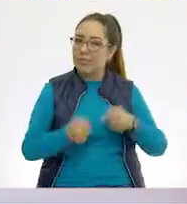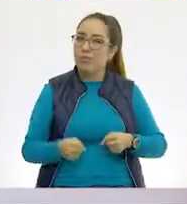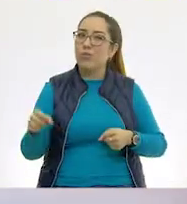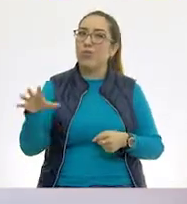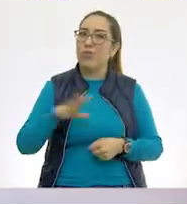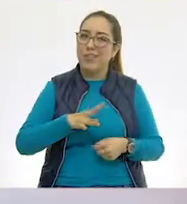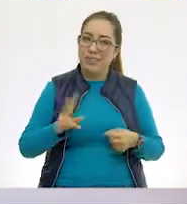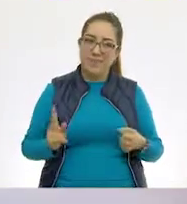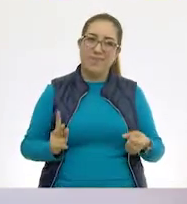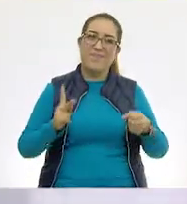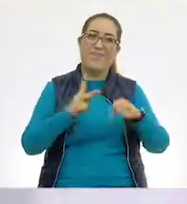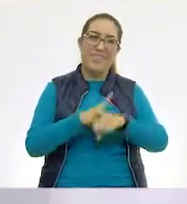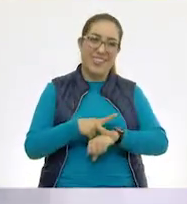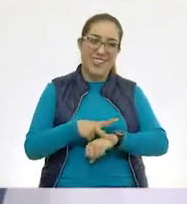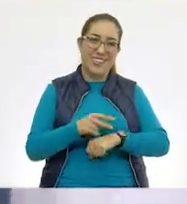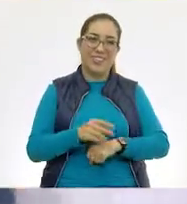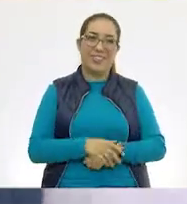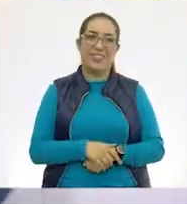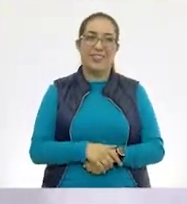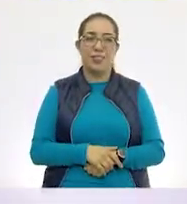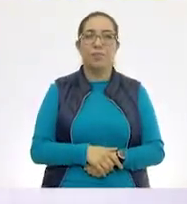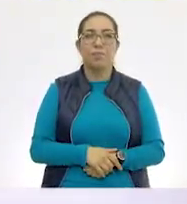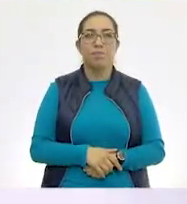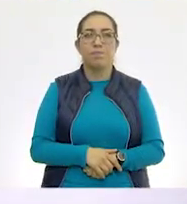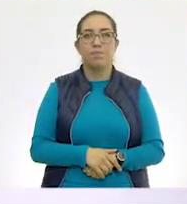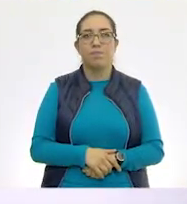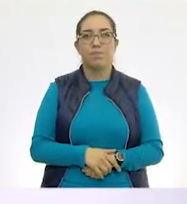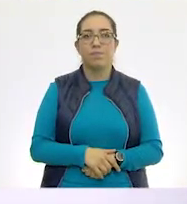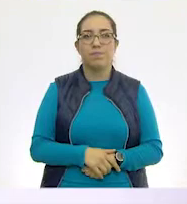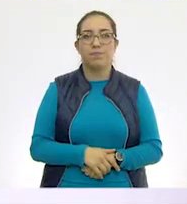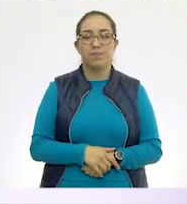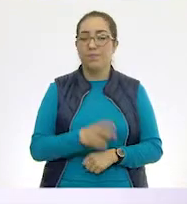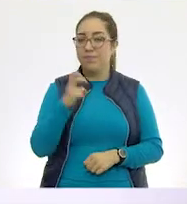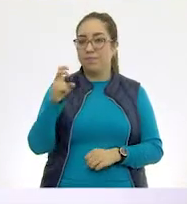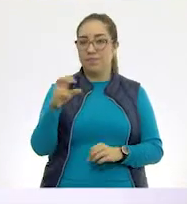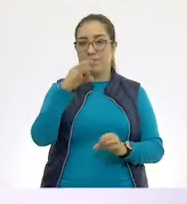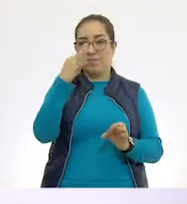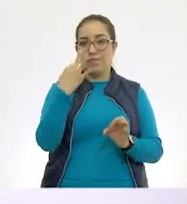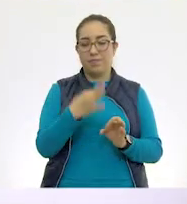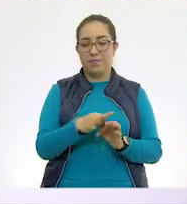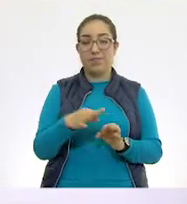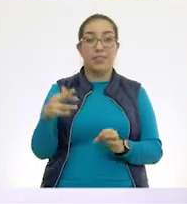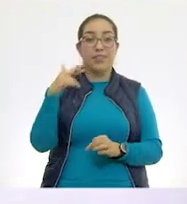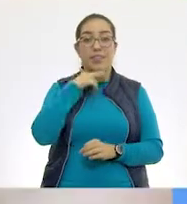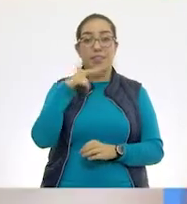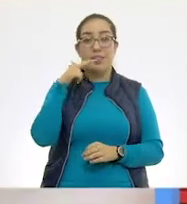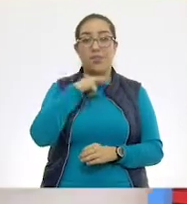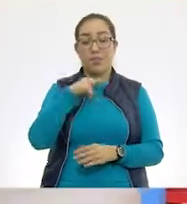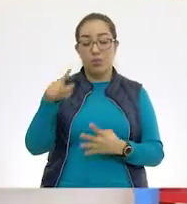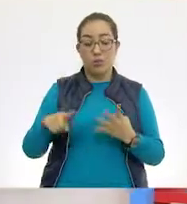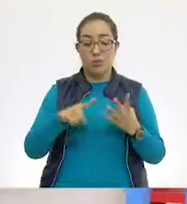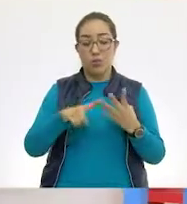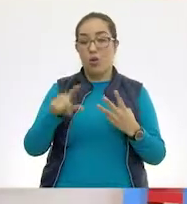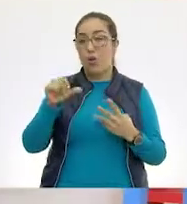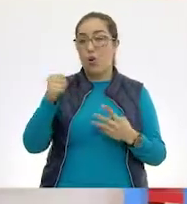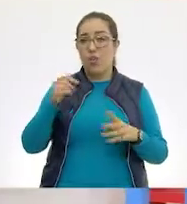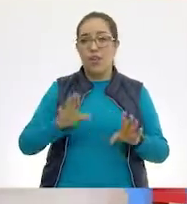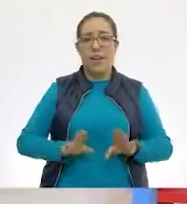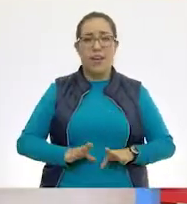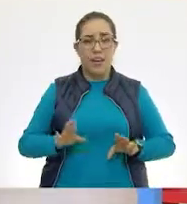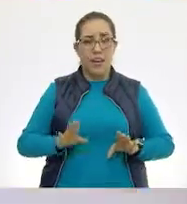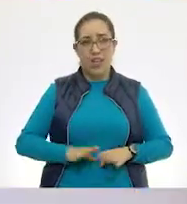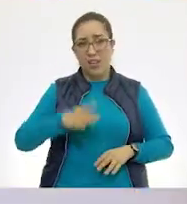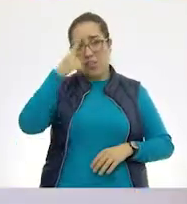Exacto. Entonces, vamos a ponerle una palomita. Genial. Ahí está. Y ahora vamos a ir muy rapidísimo con la siguiente característica para que